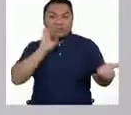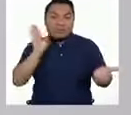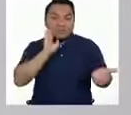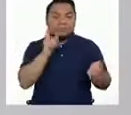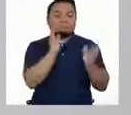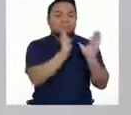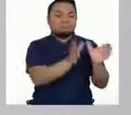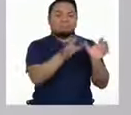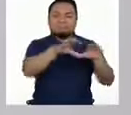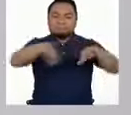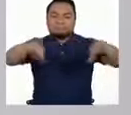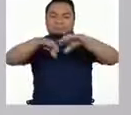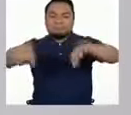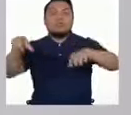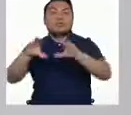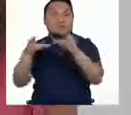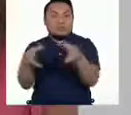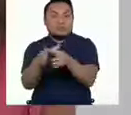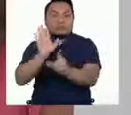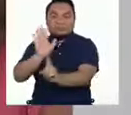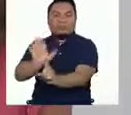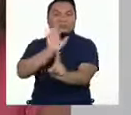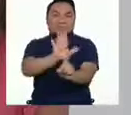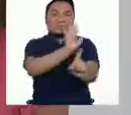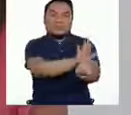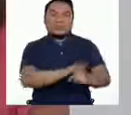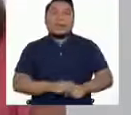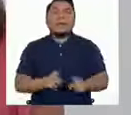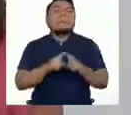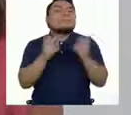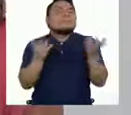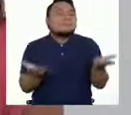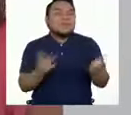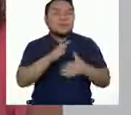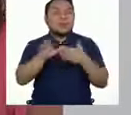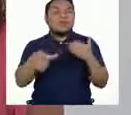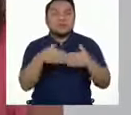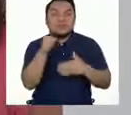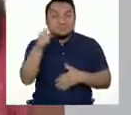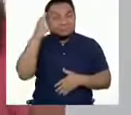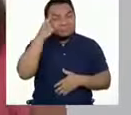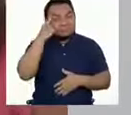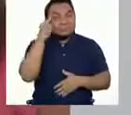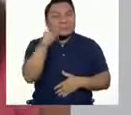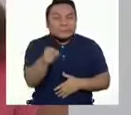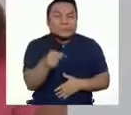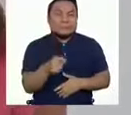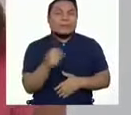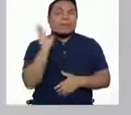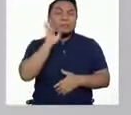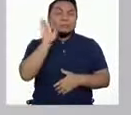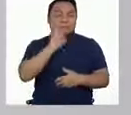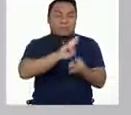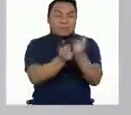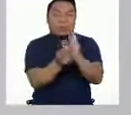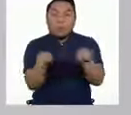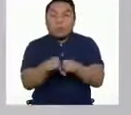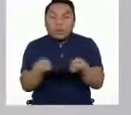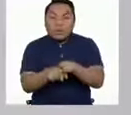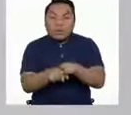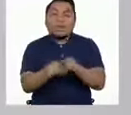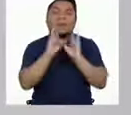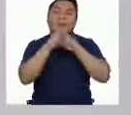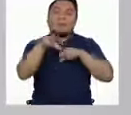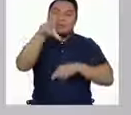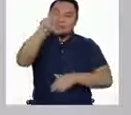clasificarlos según los grupos que corresponden. Pero, ¿sólo puedo hacer clasificaciones con mis residuos? La respuesta